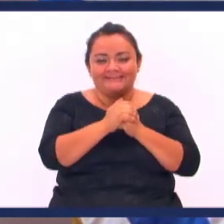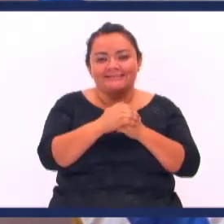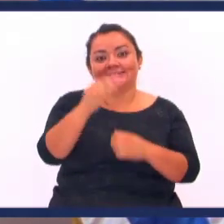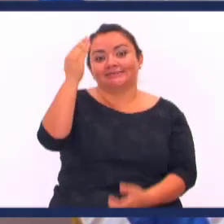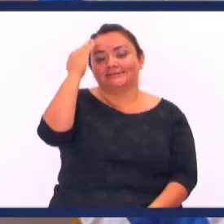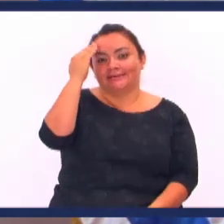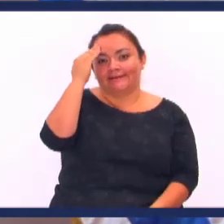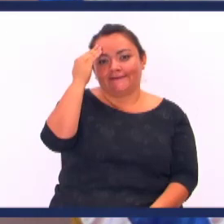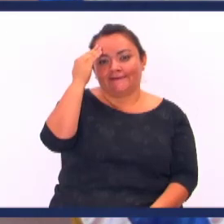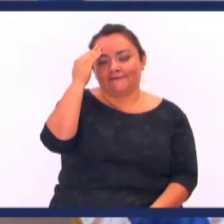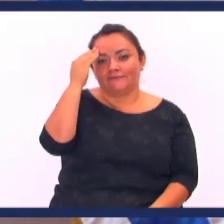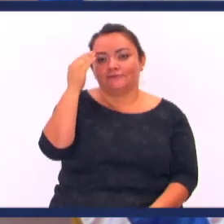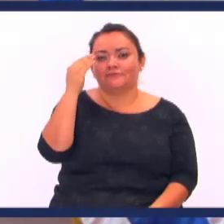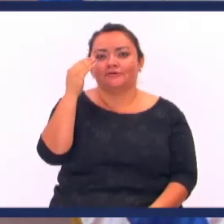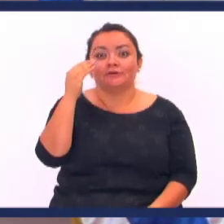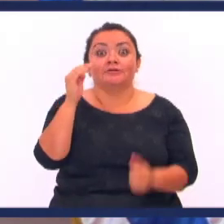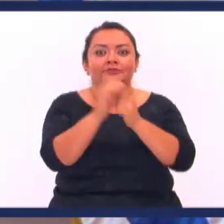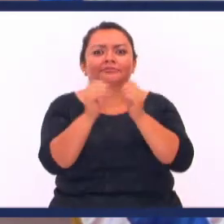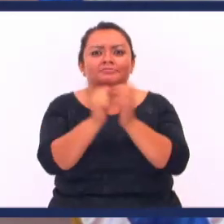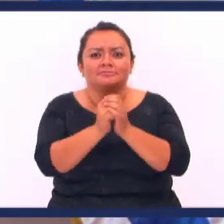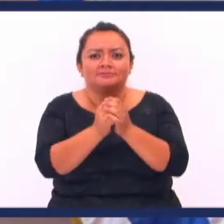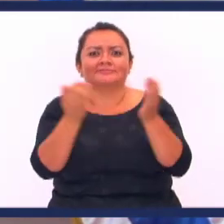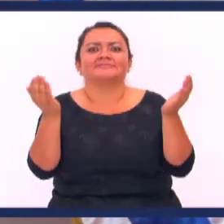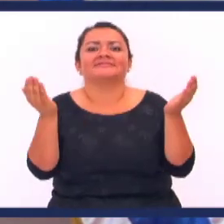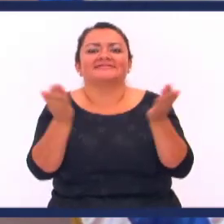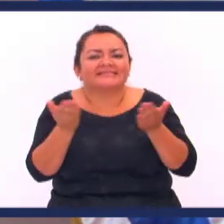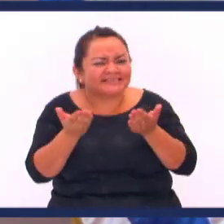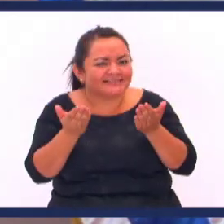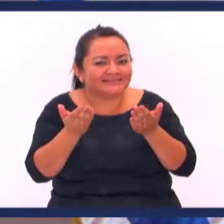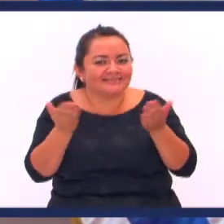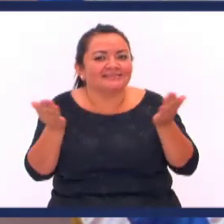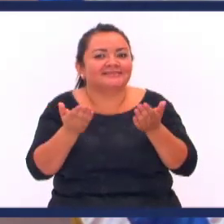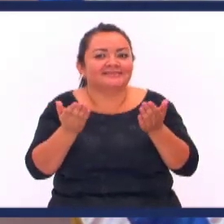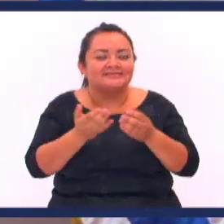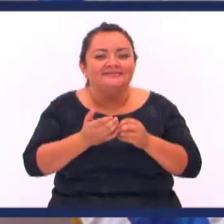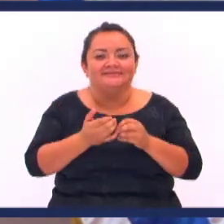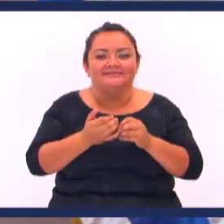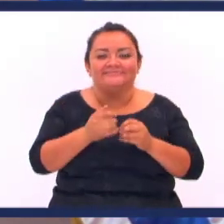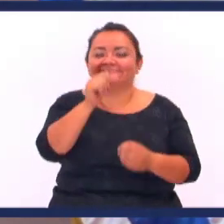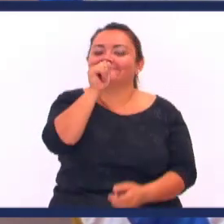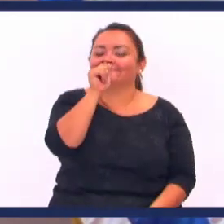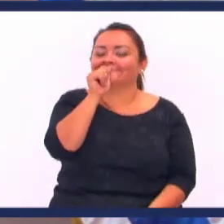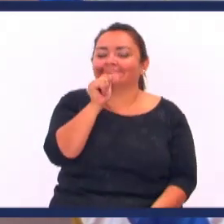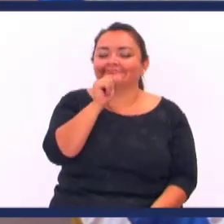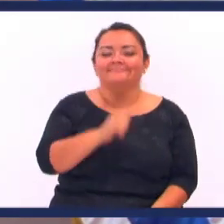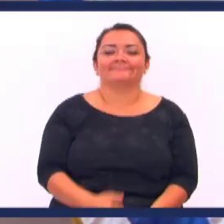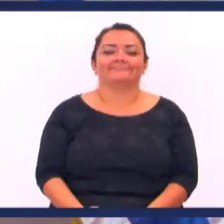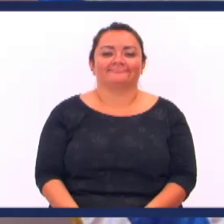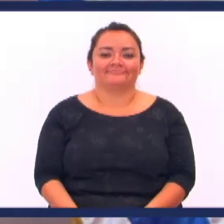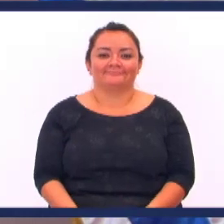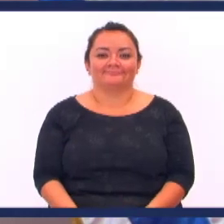Sabiendo que la tribulación Que produce No le oigo Que produce Paciencia